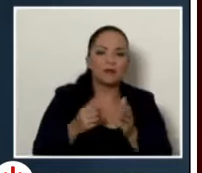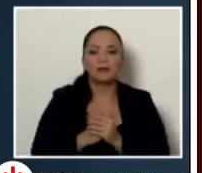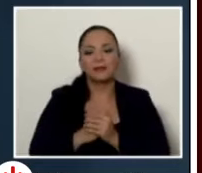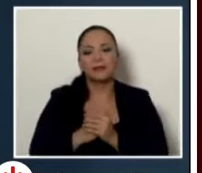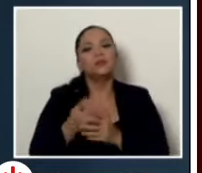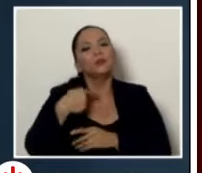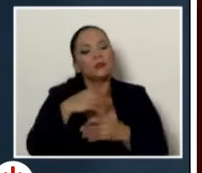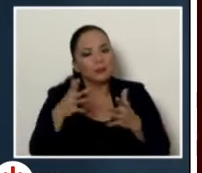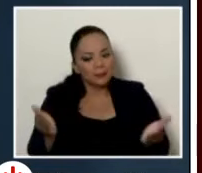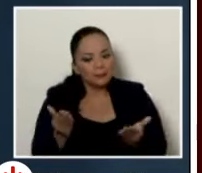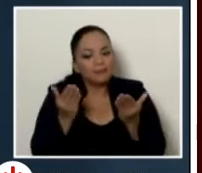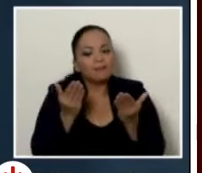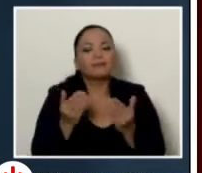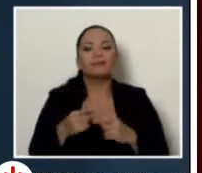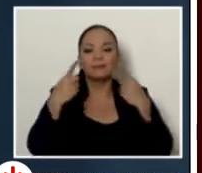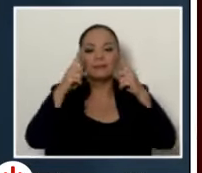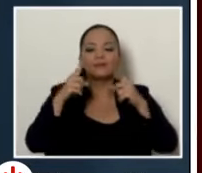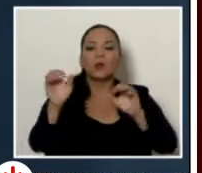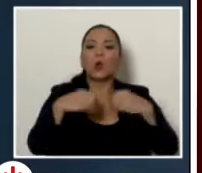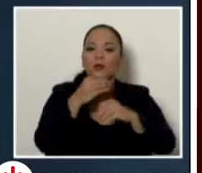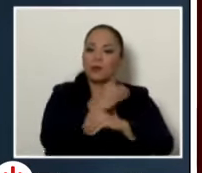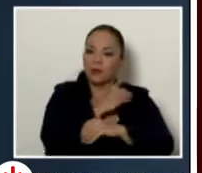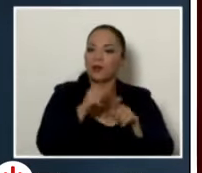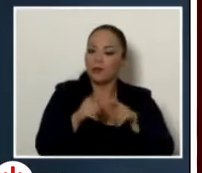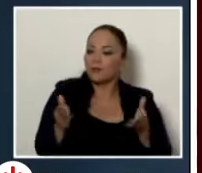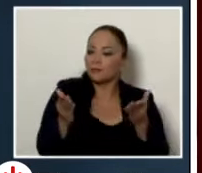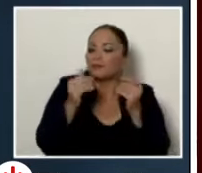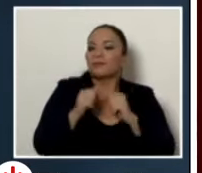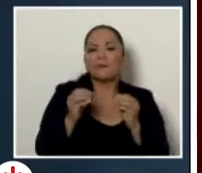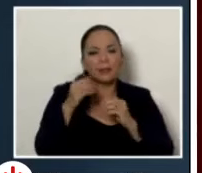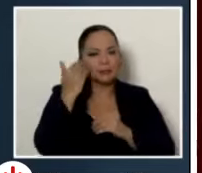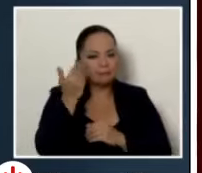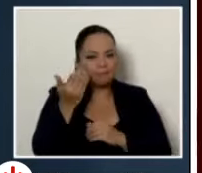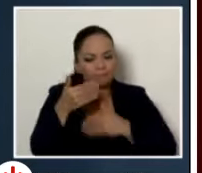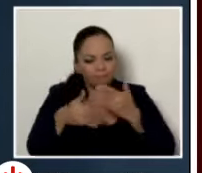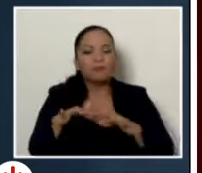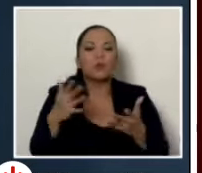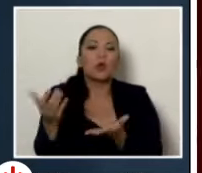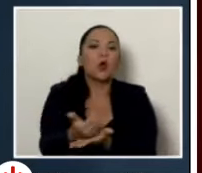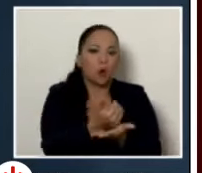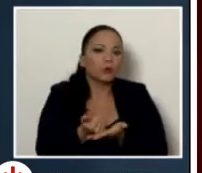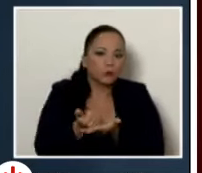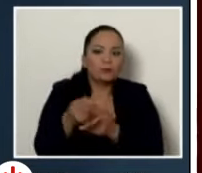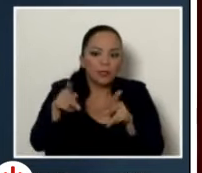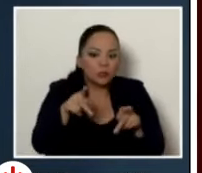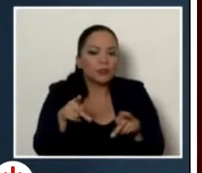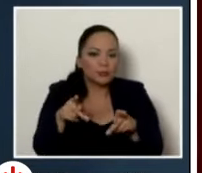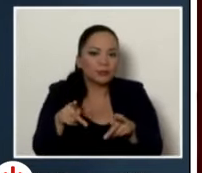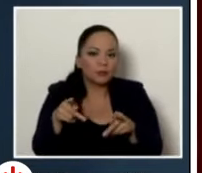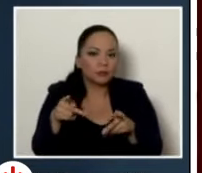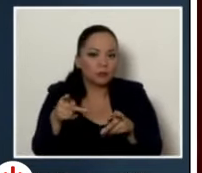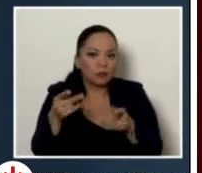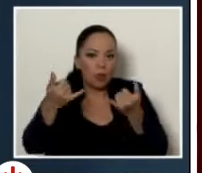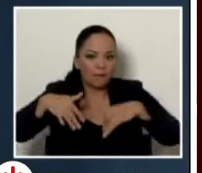hemos fortalecido también el órgano director para gestionar y facilitar el tema de cobros y las sumas que hay que pendientes por cobrar perdón